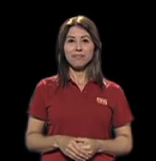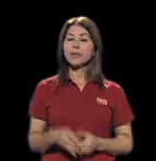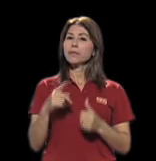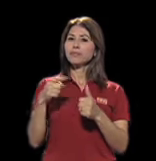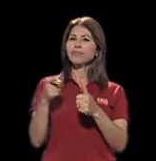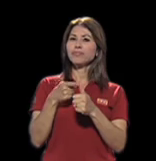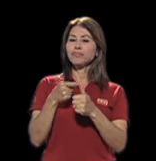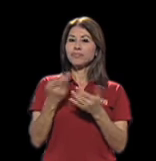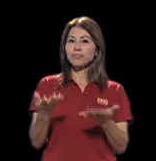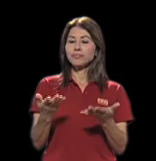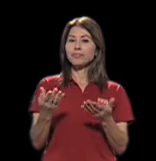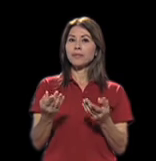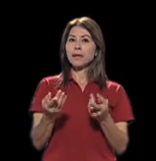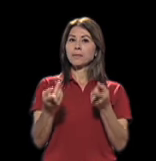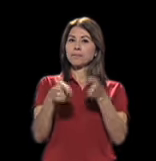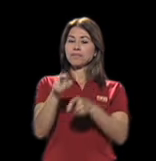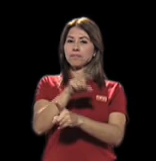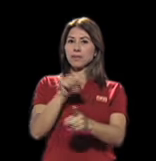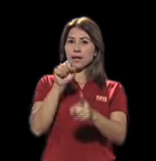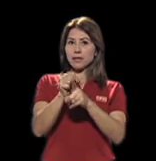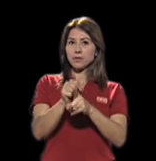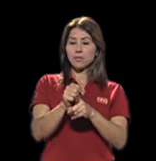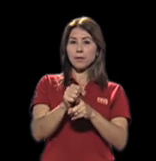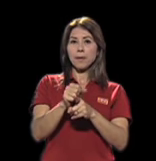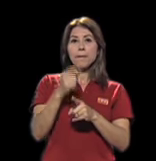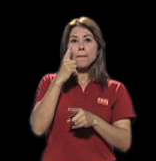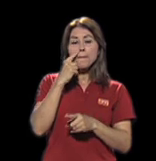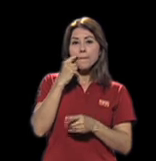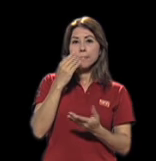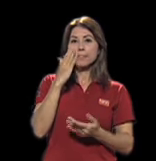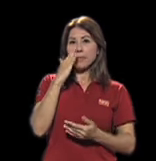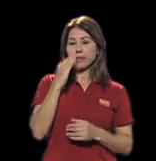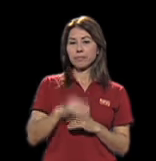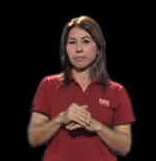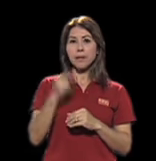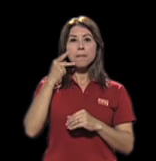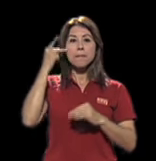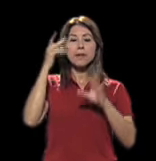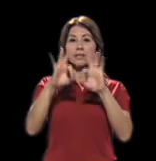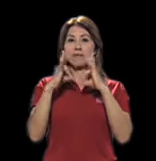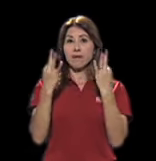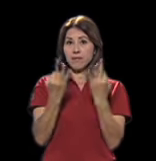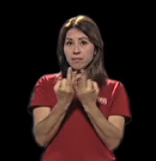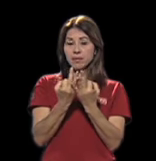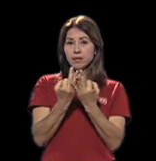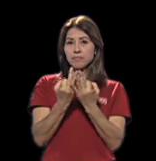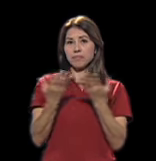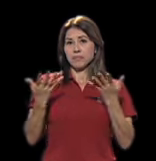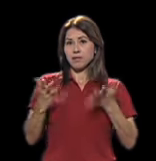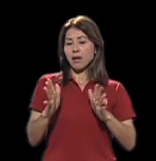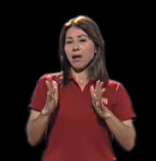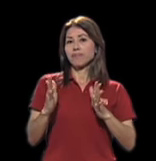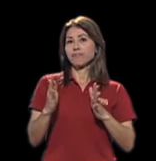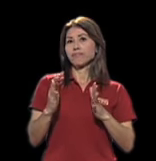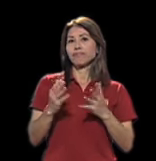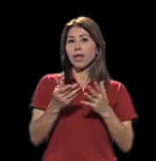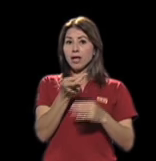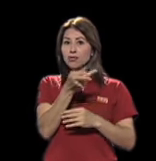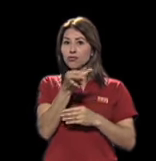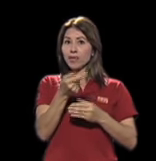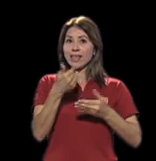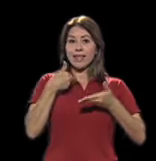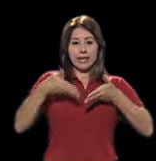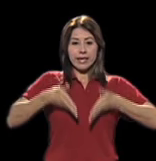primeramente, en el caso de los padres y madres de familia, cuando ya tienen un hijo sin